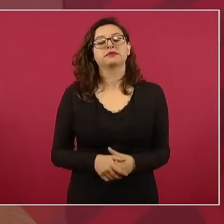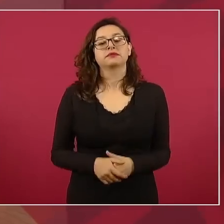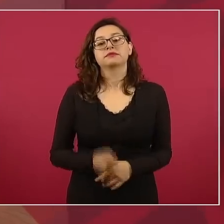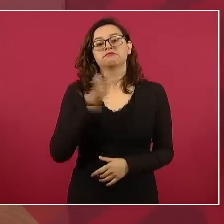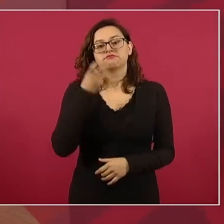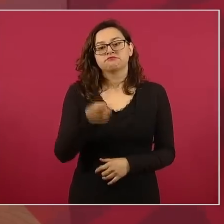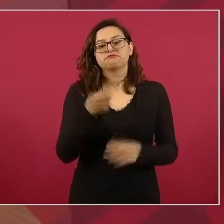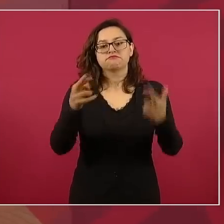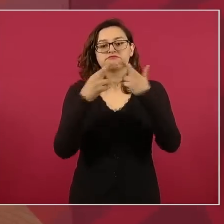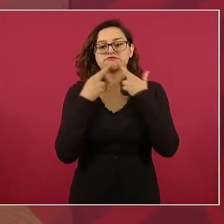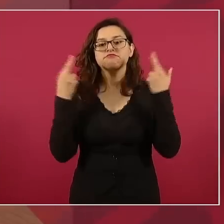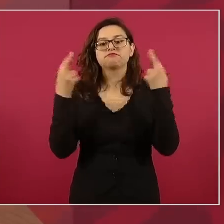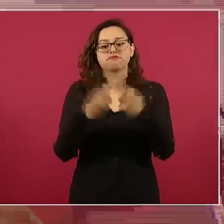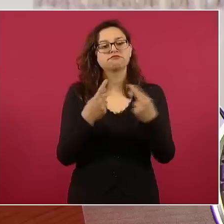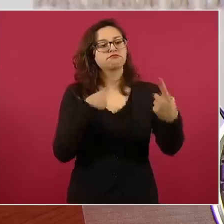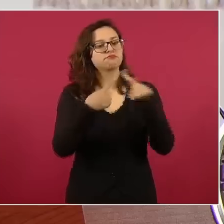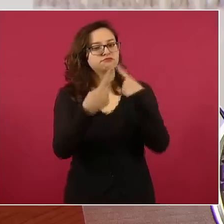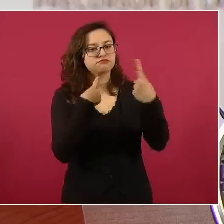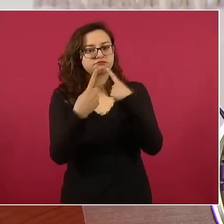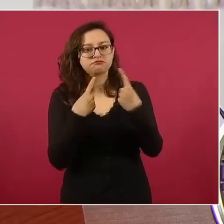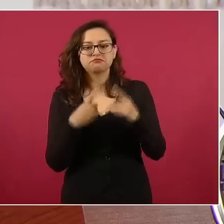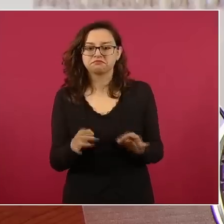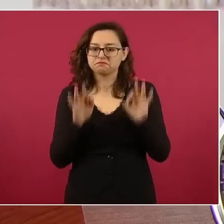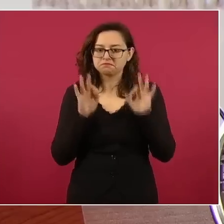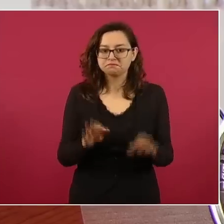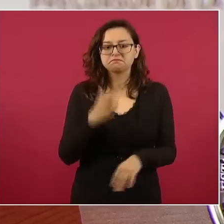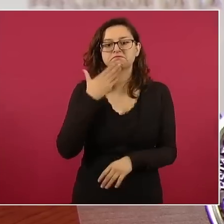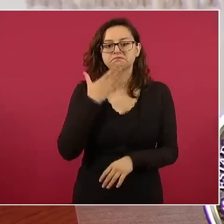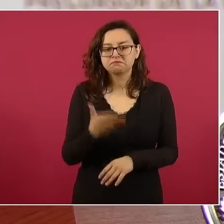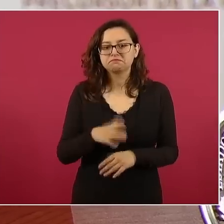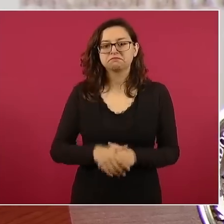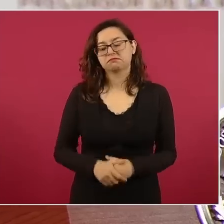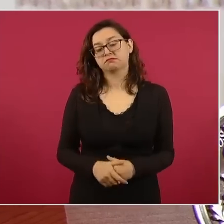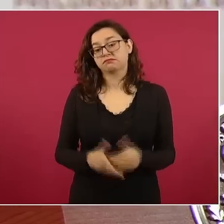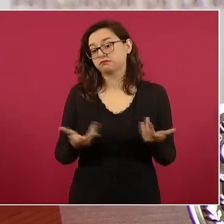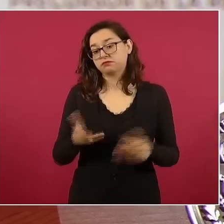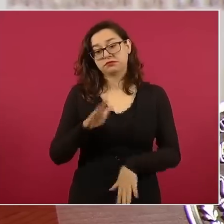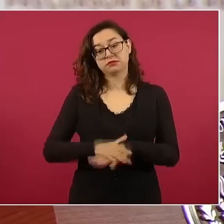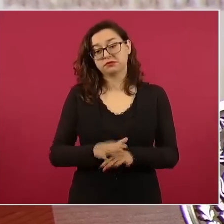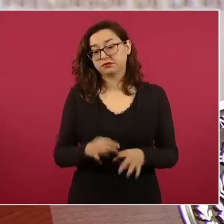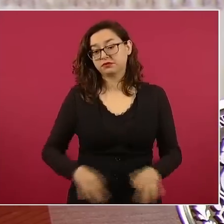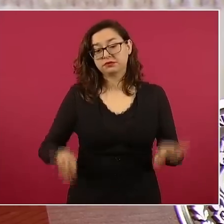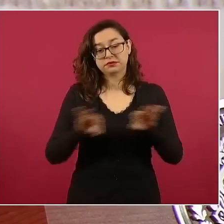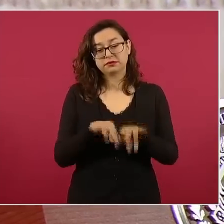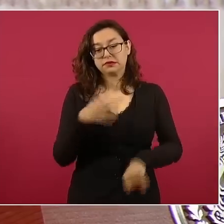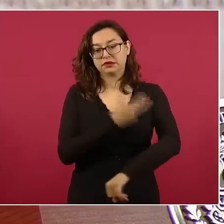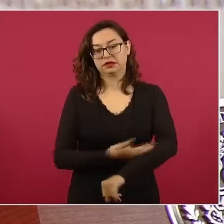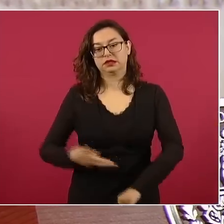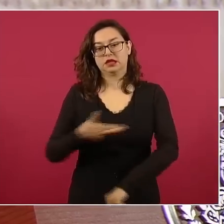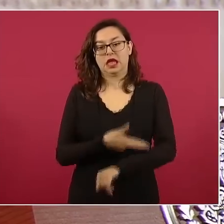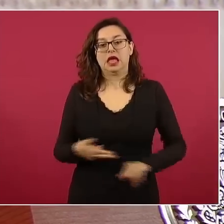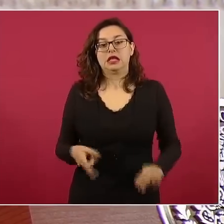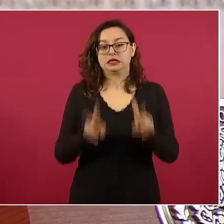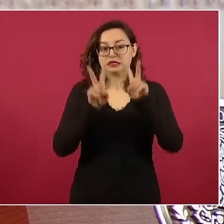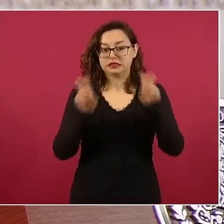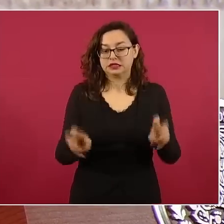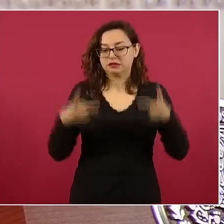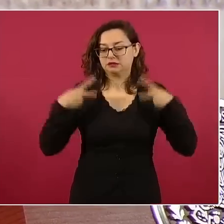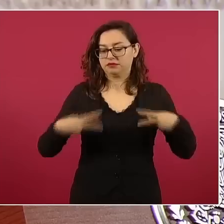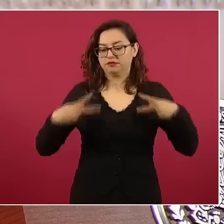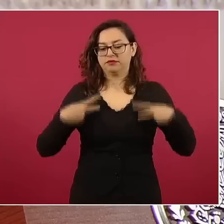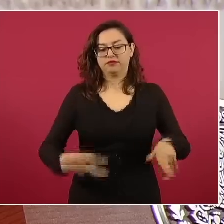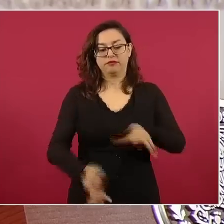se regularice la situación de nuestros paisanos migrantes. Se lo